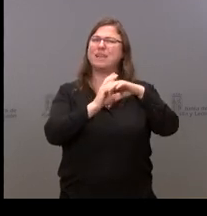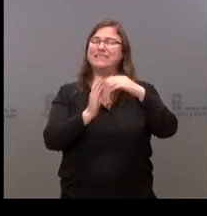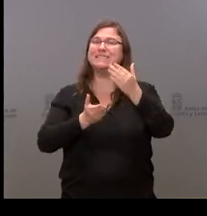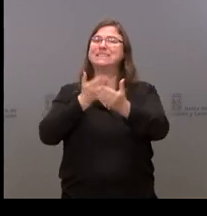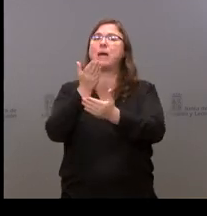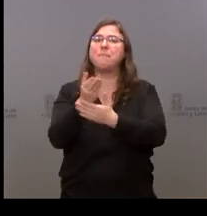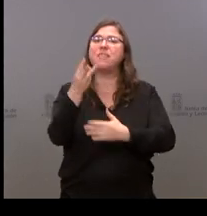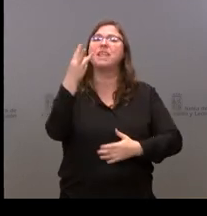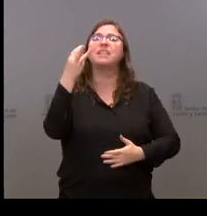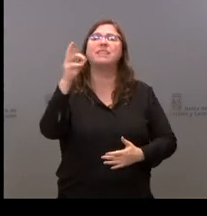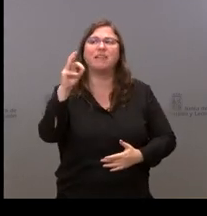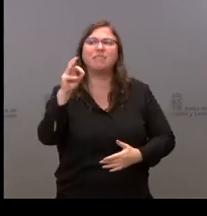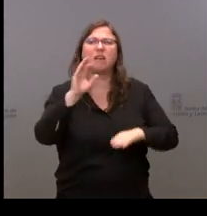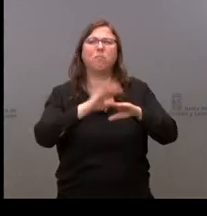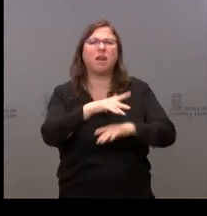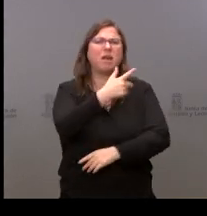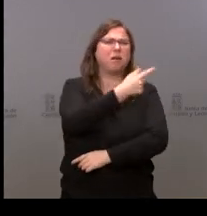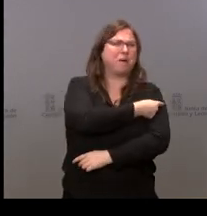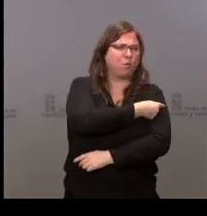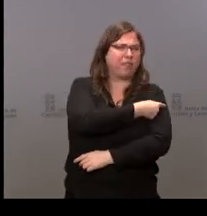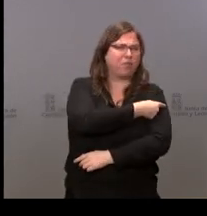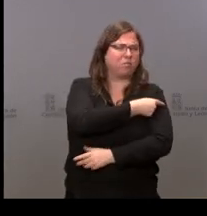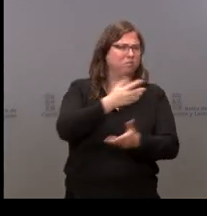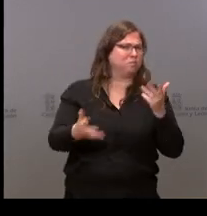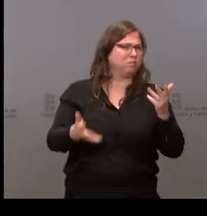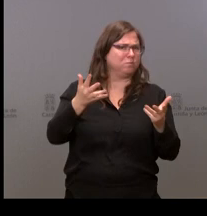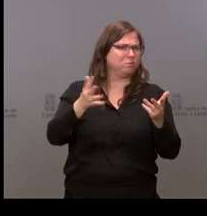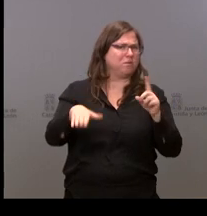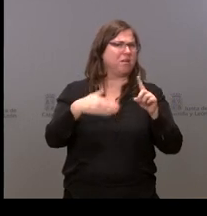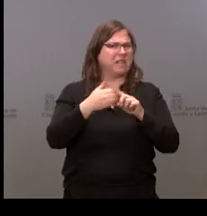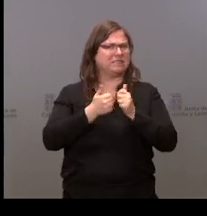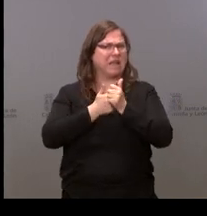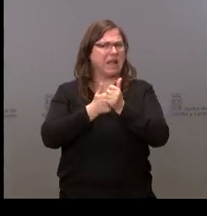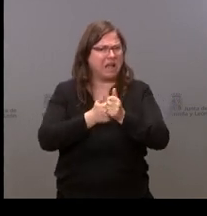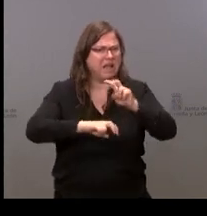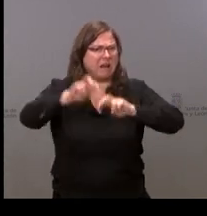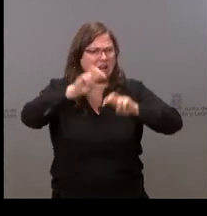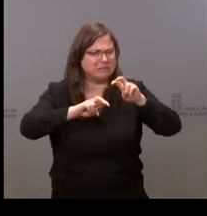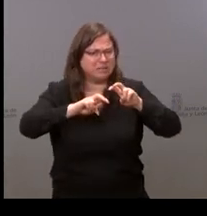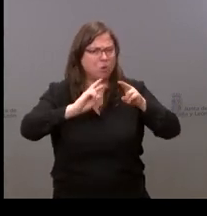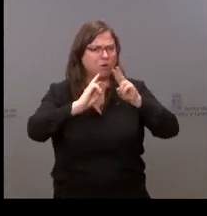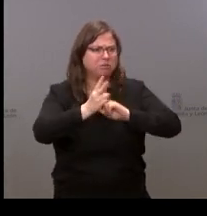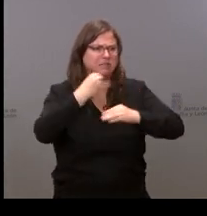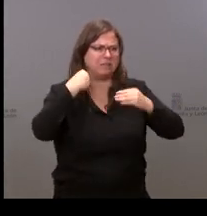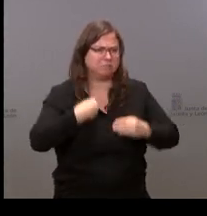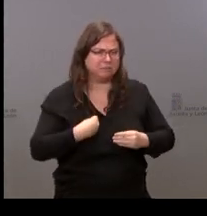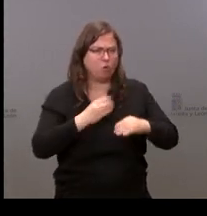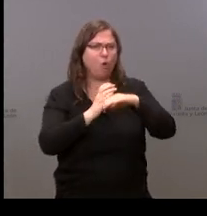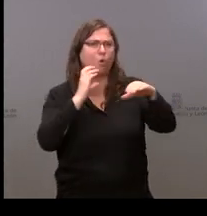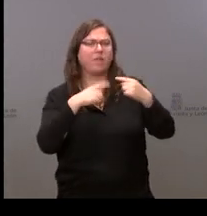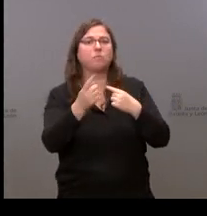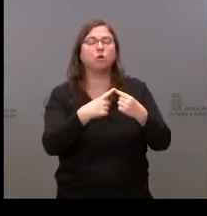unidades móviles para la vacunación. Incluso cuando le han preguntado por el rastreo también ha hablado de unidades móviles, entonces no sé si es una confusión